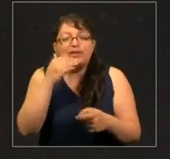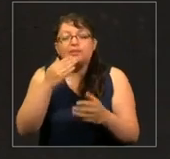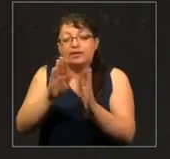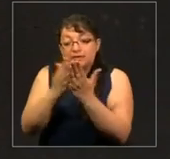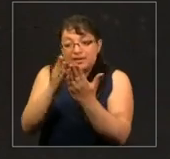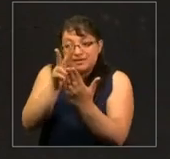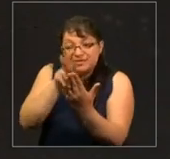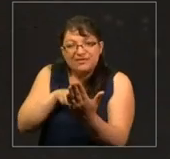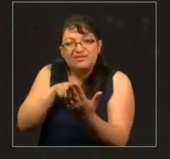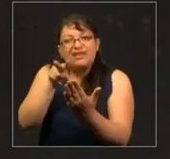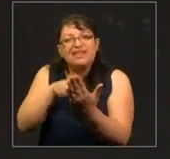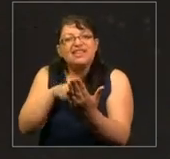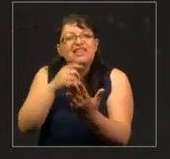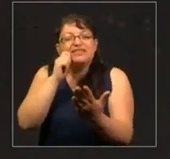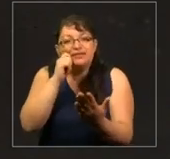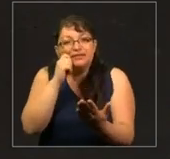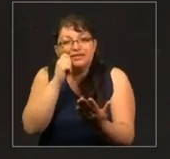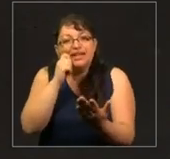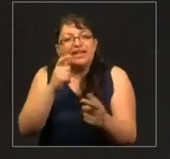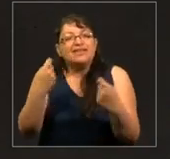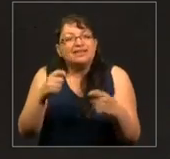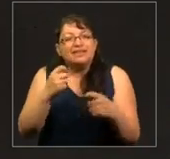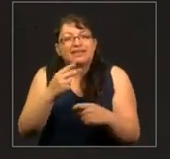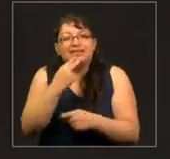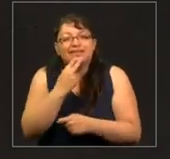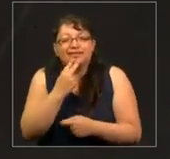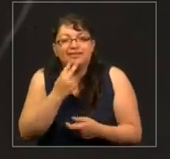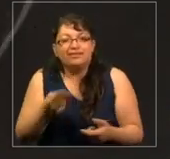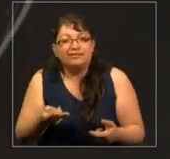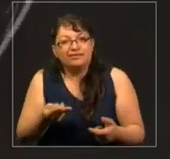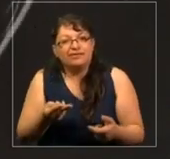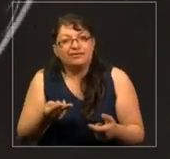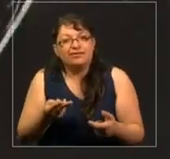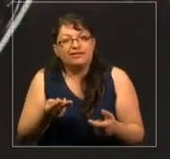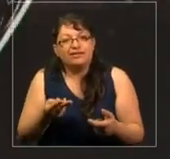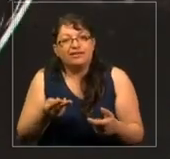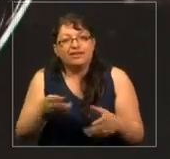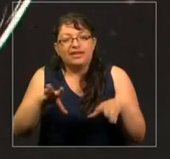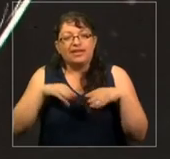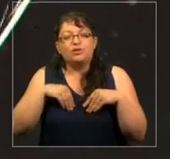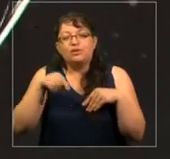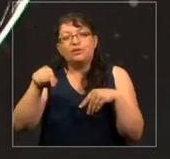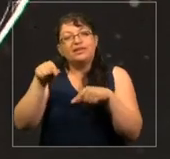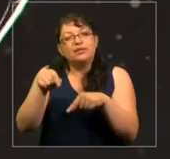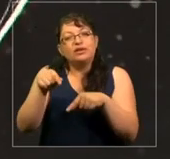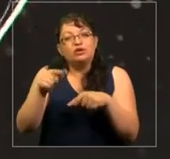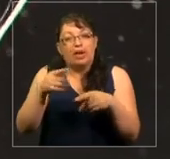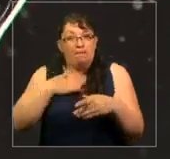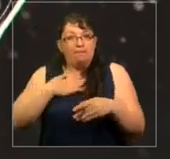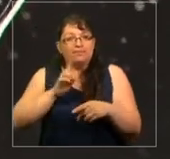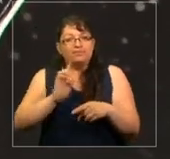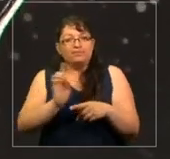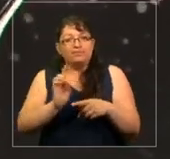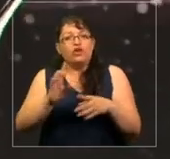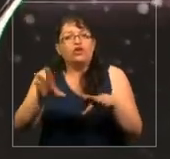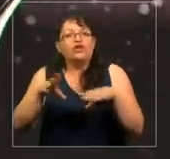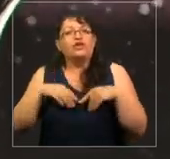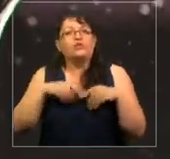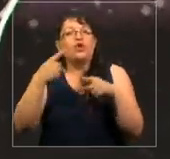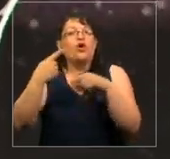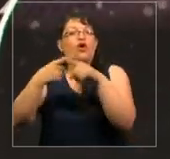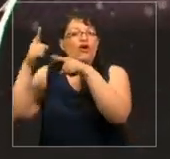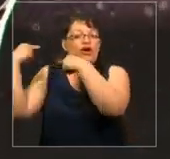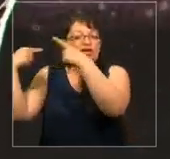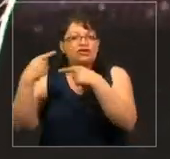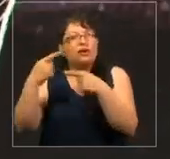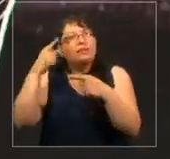historias humanas es tratar de vivir y incorporar esto que no es nuestro. Es imaginar cómo sería la